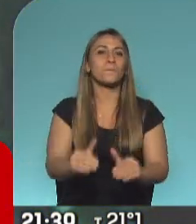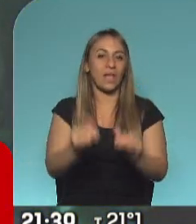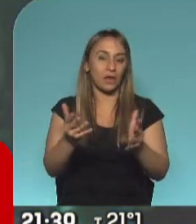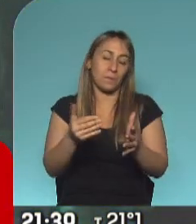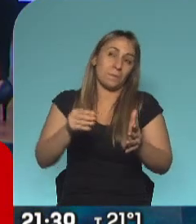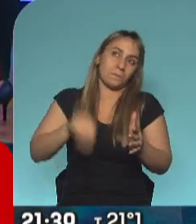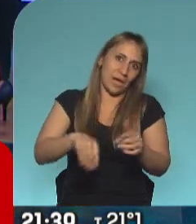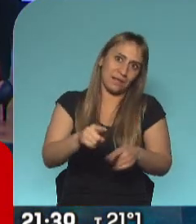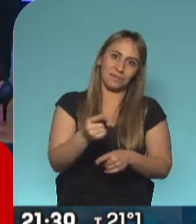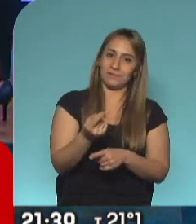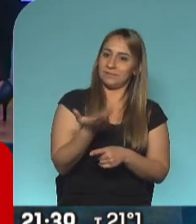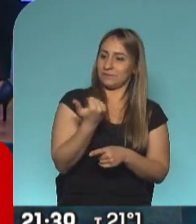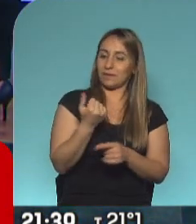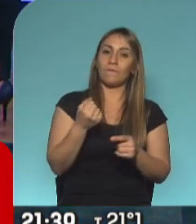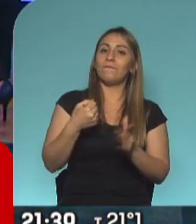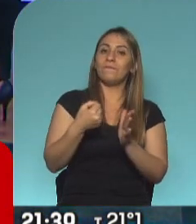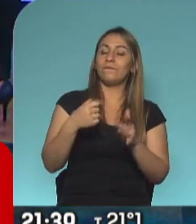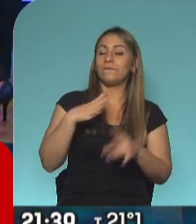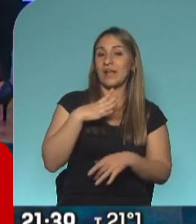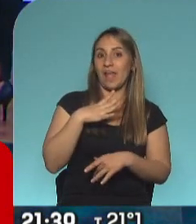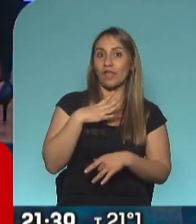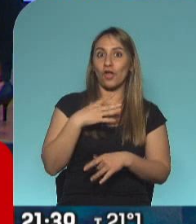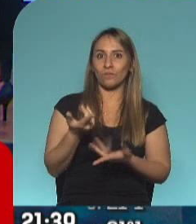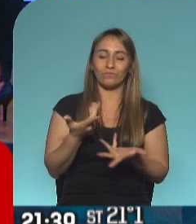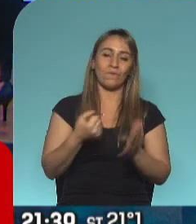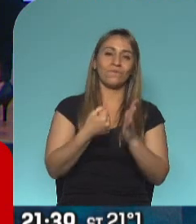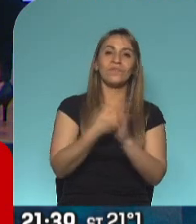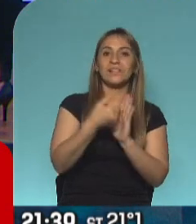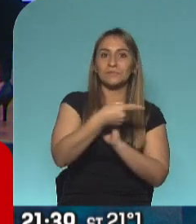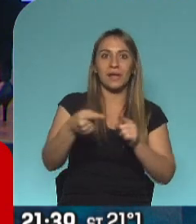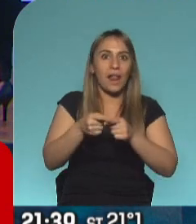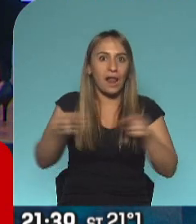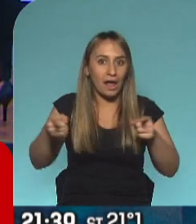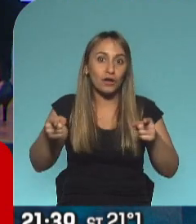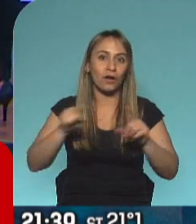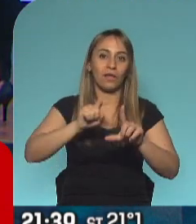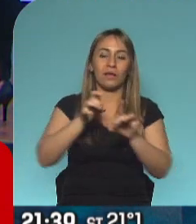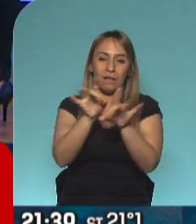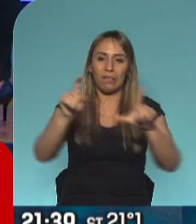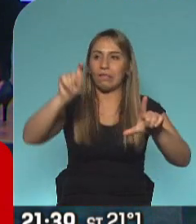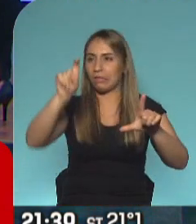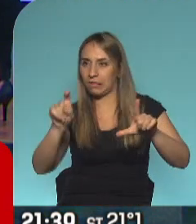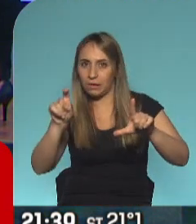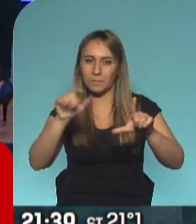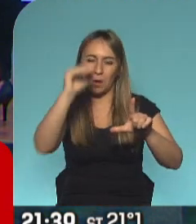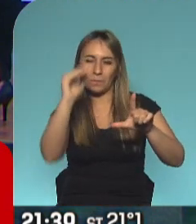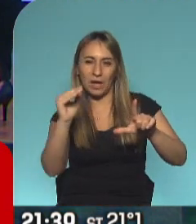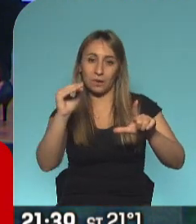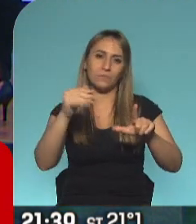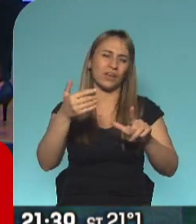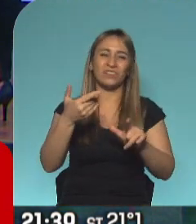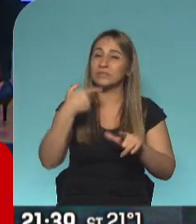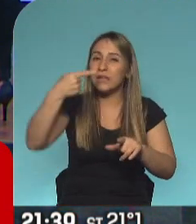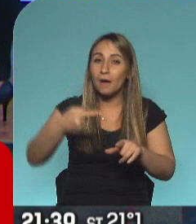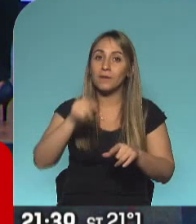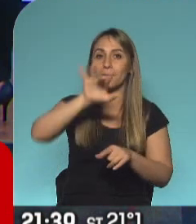Y más un feriado largo. Entonces bajan un poquitito, pero seguramente, usted recuerde, miércoles y jueves son los días